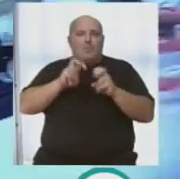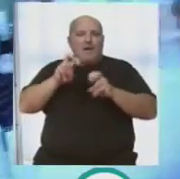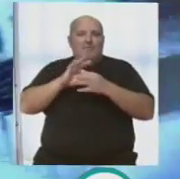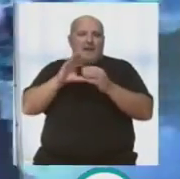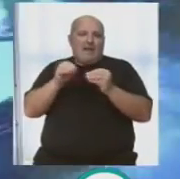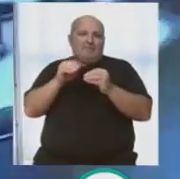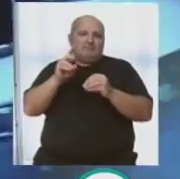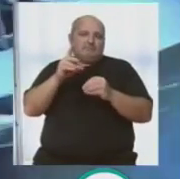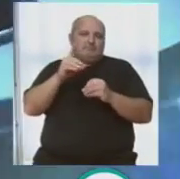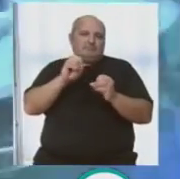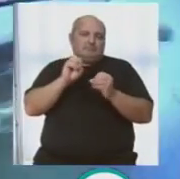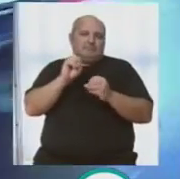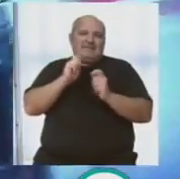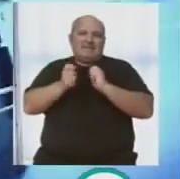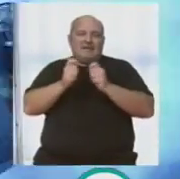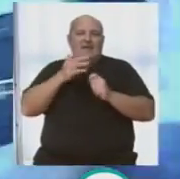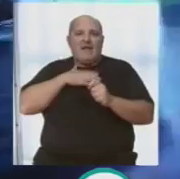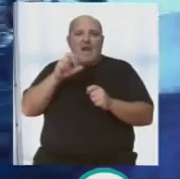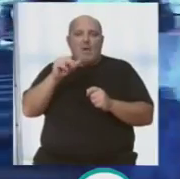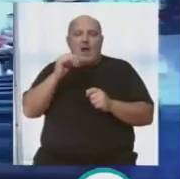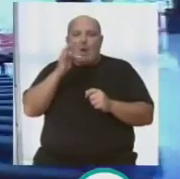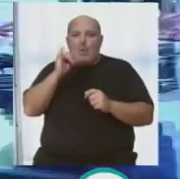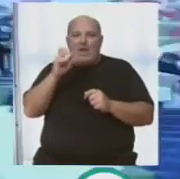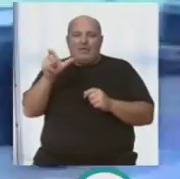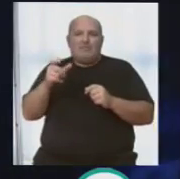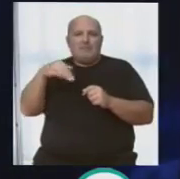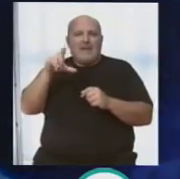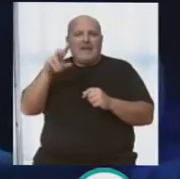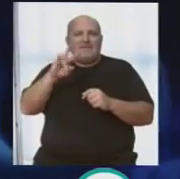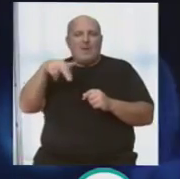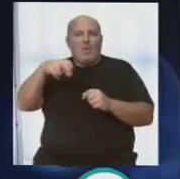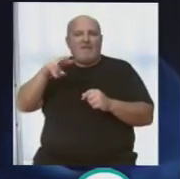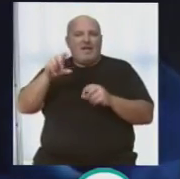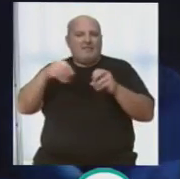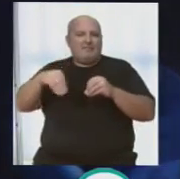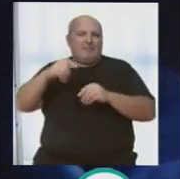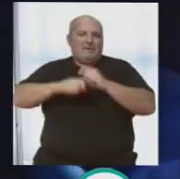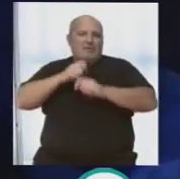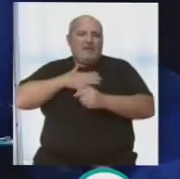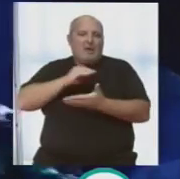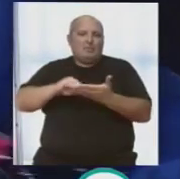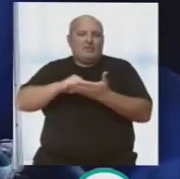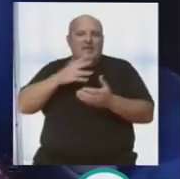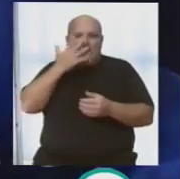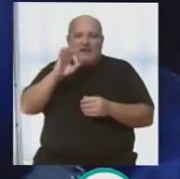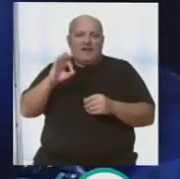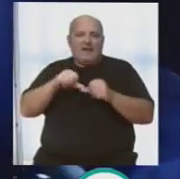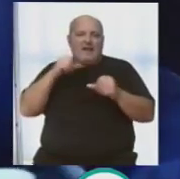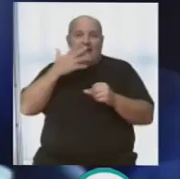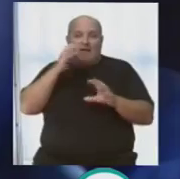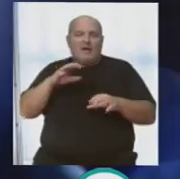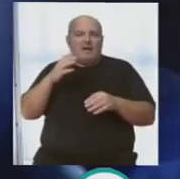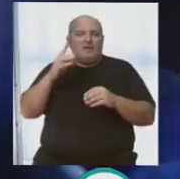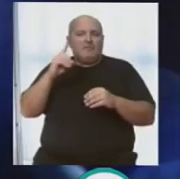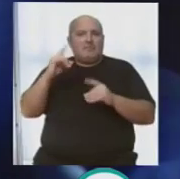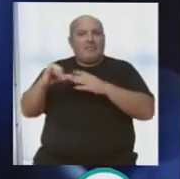y lugar para la entrevista de nuestra compañera Laura Jurado, con Miguel Villanueva, presidente de la Asociación de Autores del Carnaval de Cádiz, y